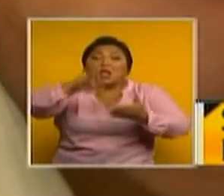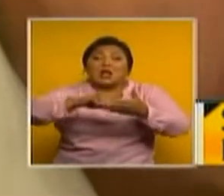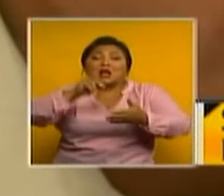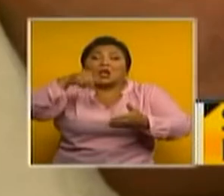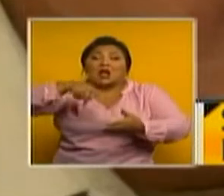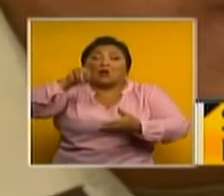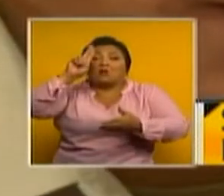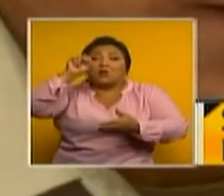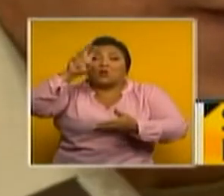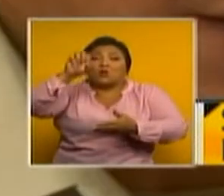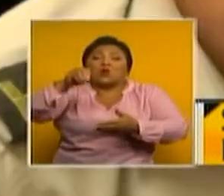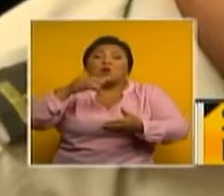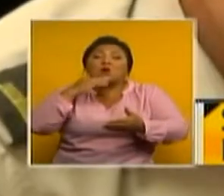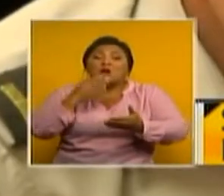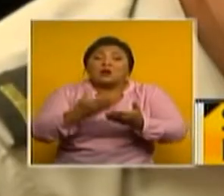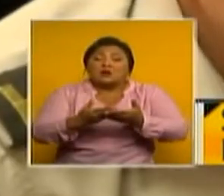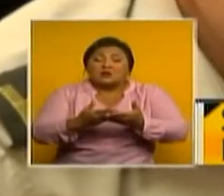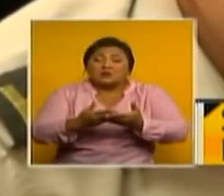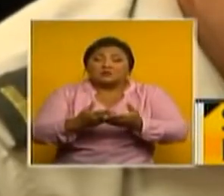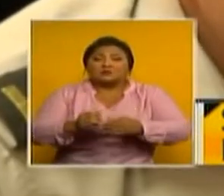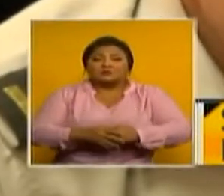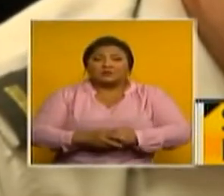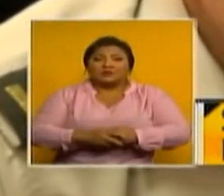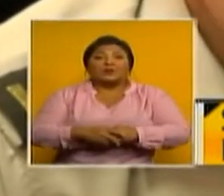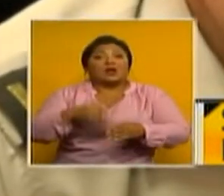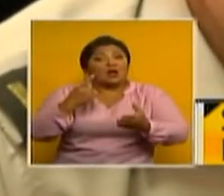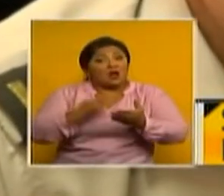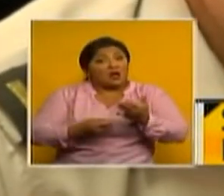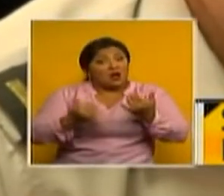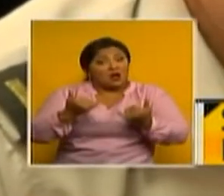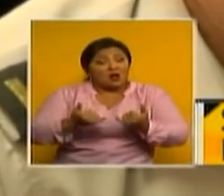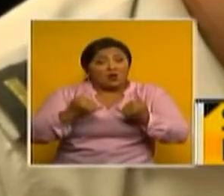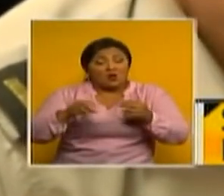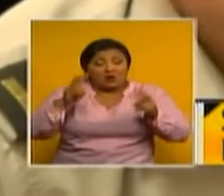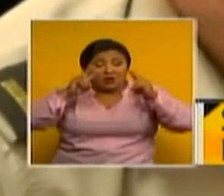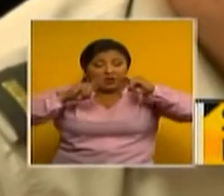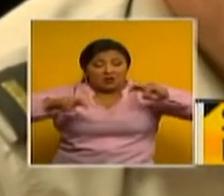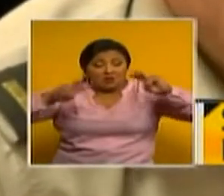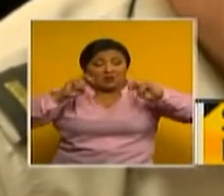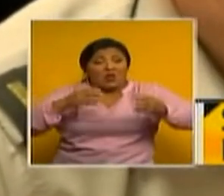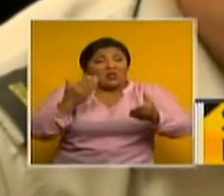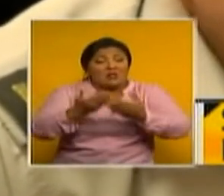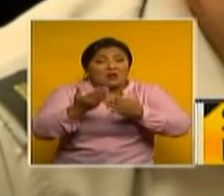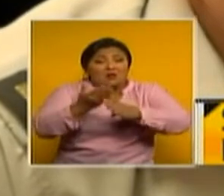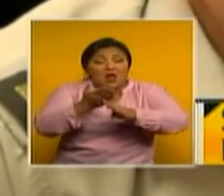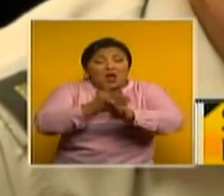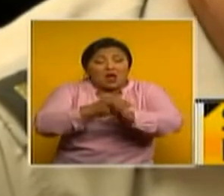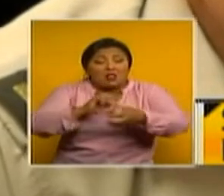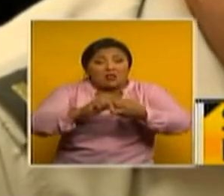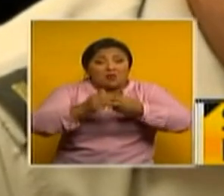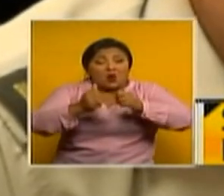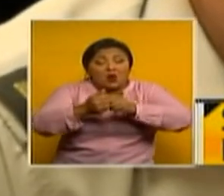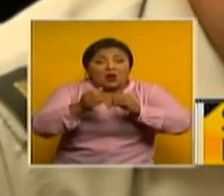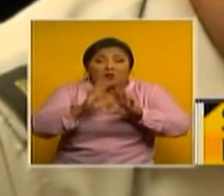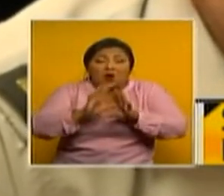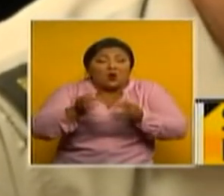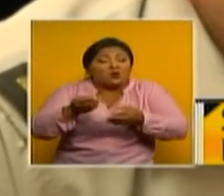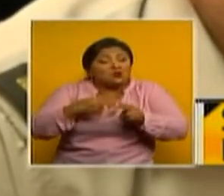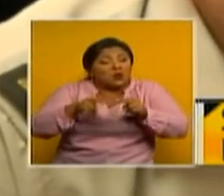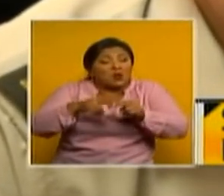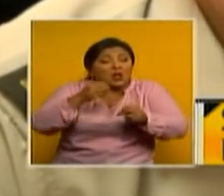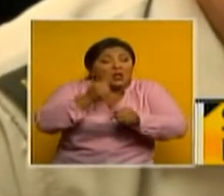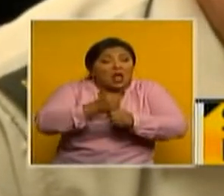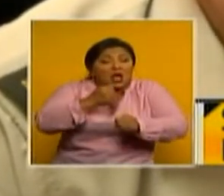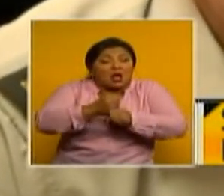hipótesis en torno al crimen. Eso es lo que se está investigando, si es que tuvieron algún problema en el asunto de su trabajo, en algún